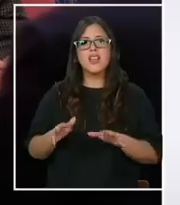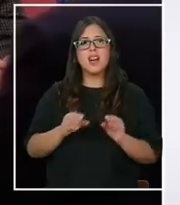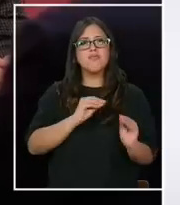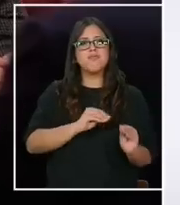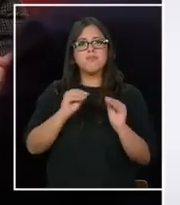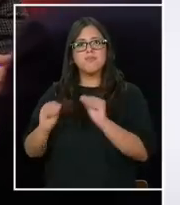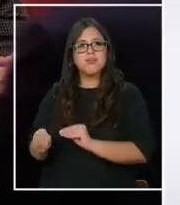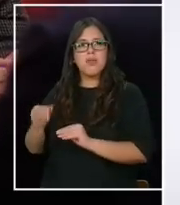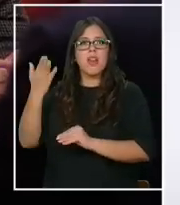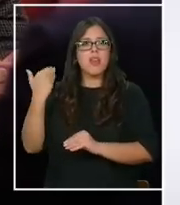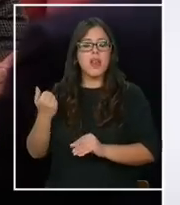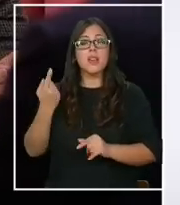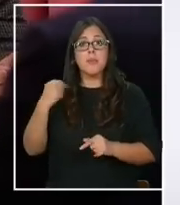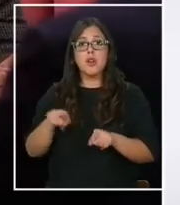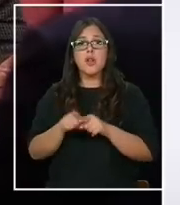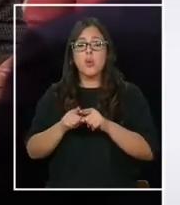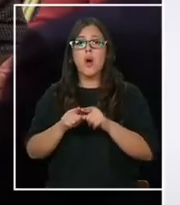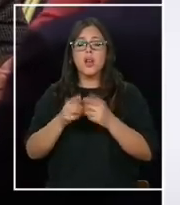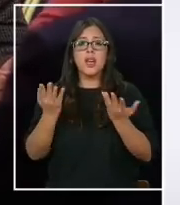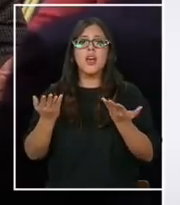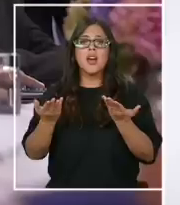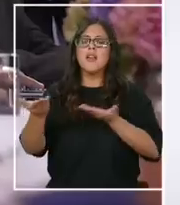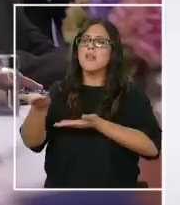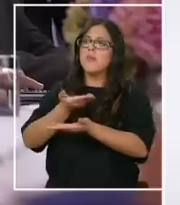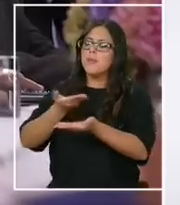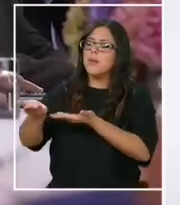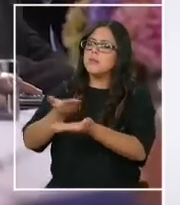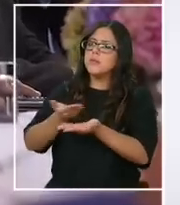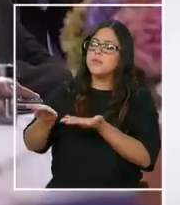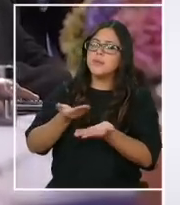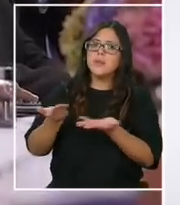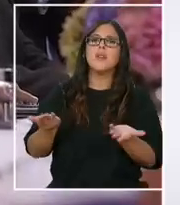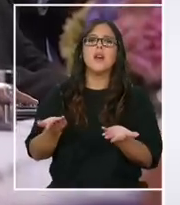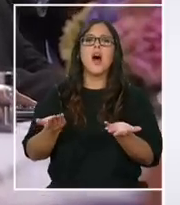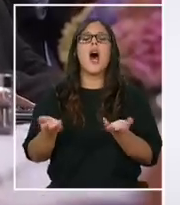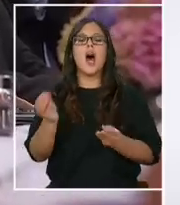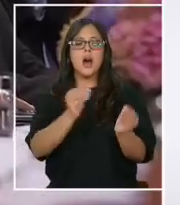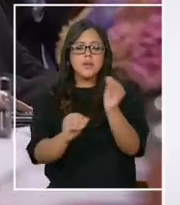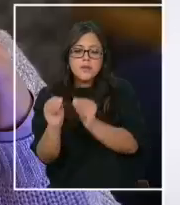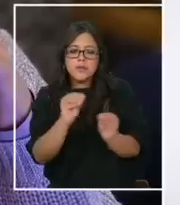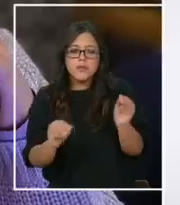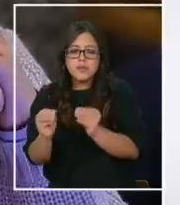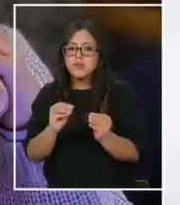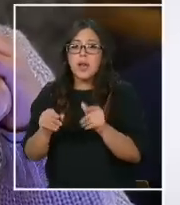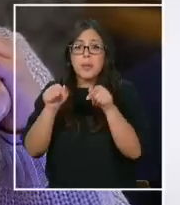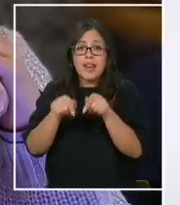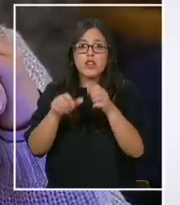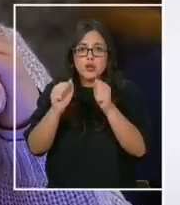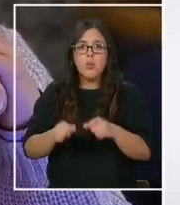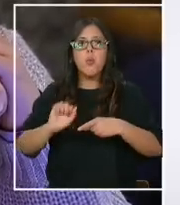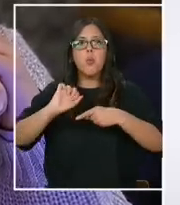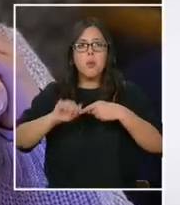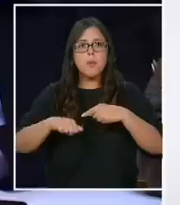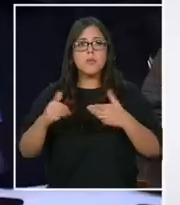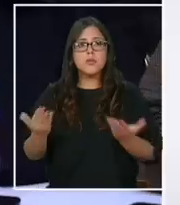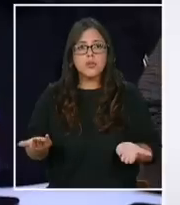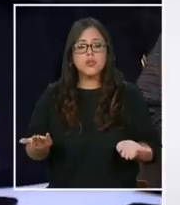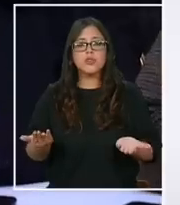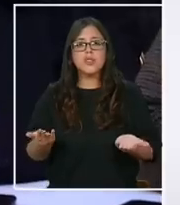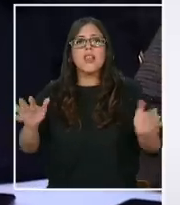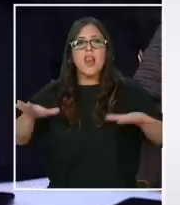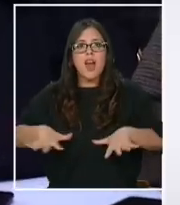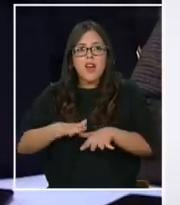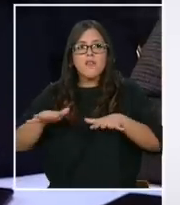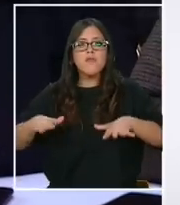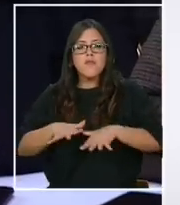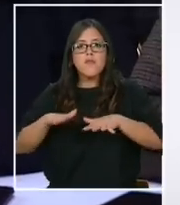Pero obviamente se requiere escuchar las distintas miradas para construir la mayoría necesaria para que estas iniciativas se aprueben. Y, por tanto, vamos a hacer un